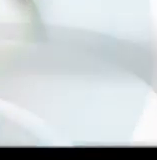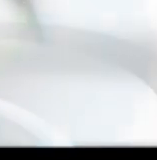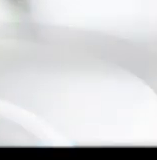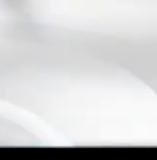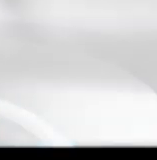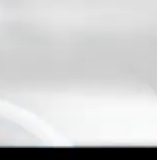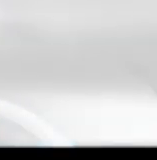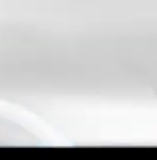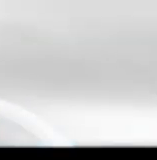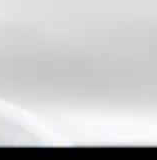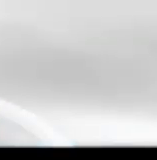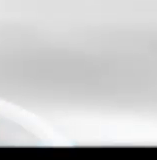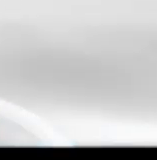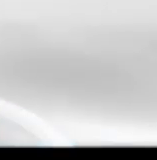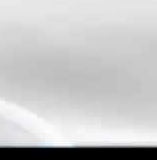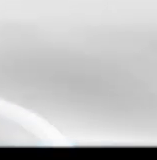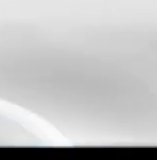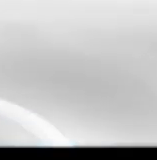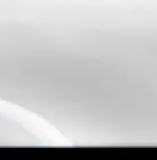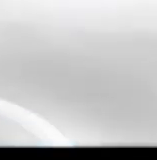y y